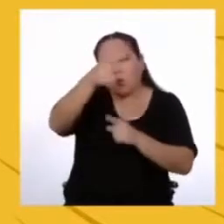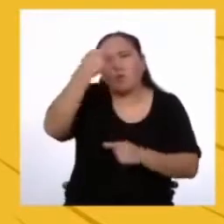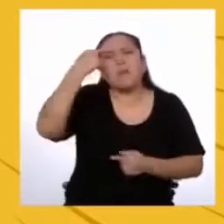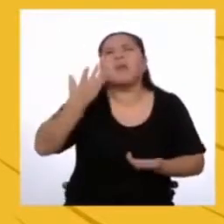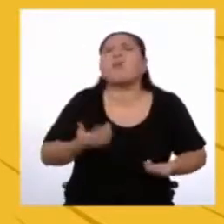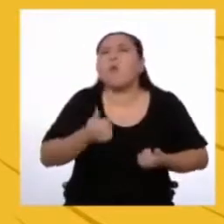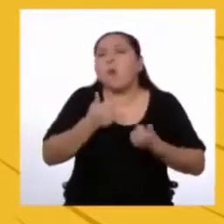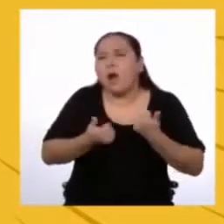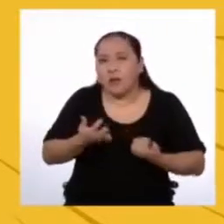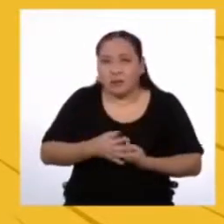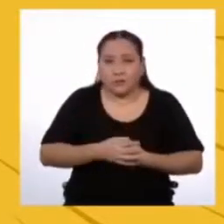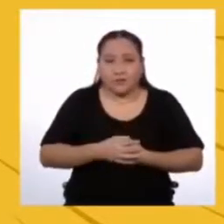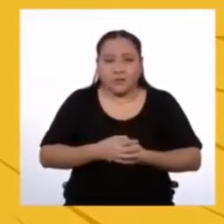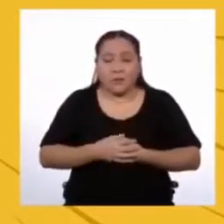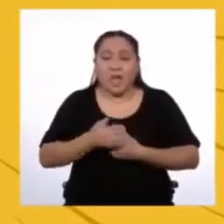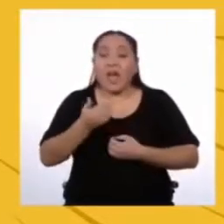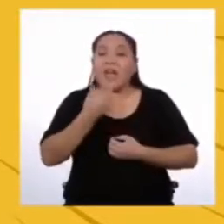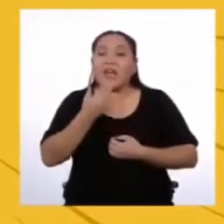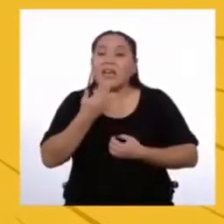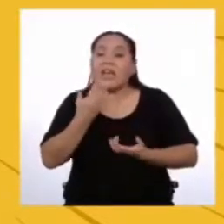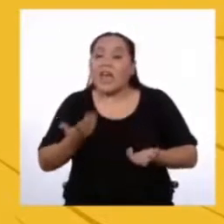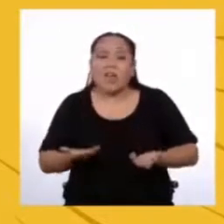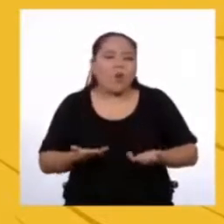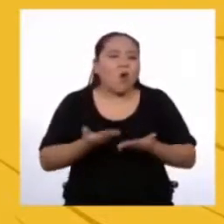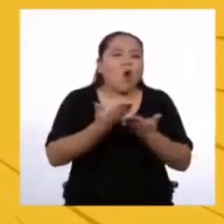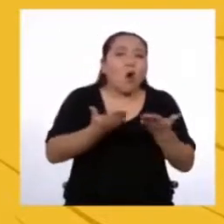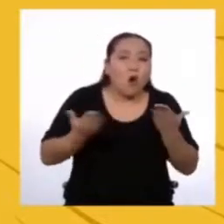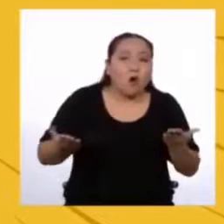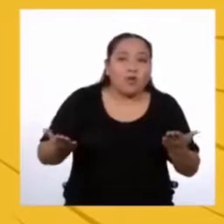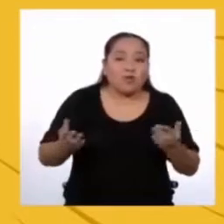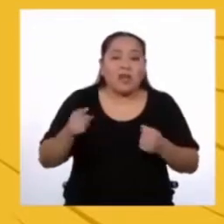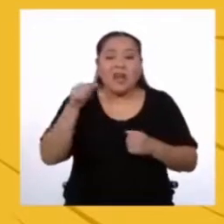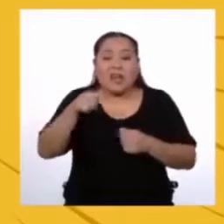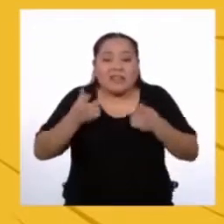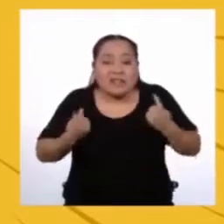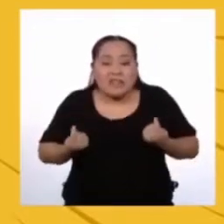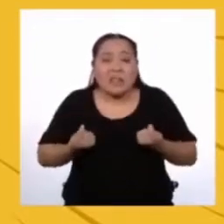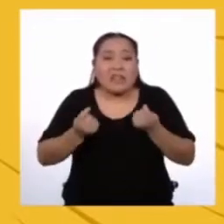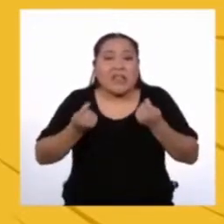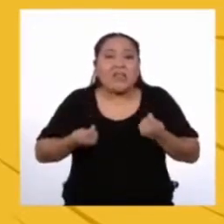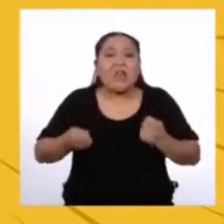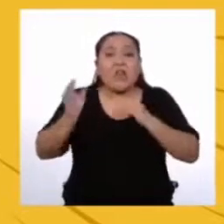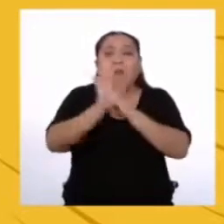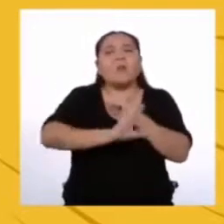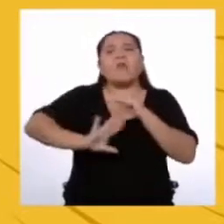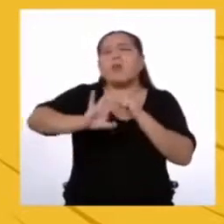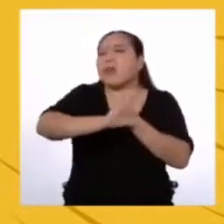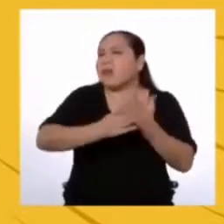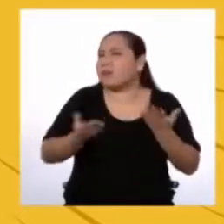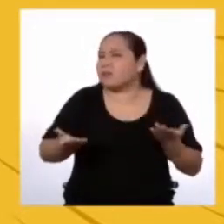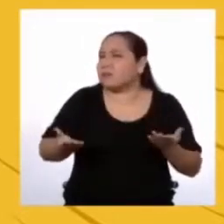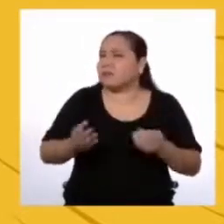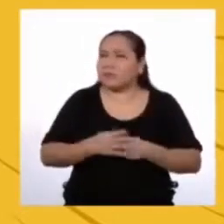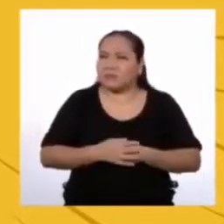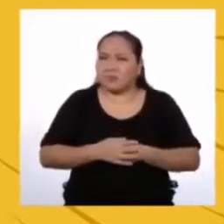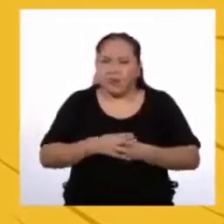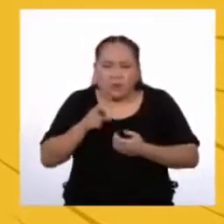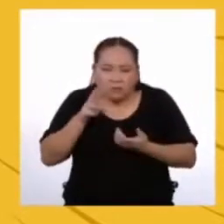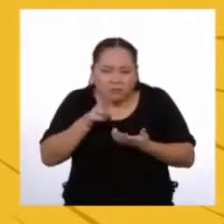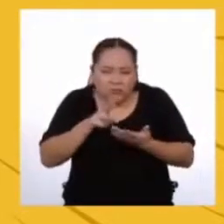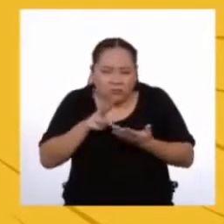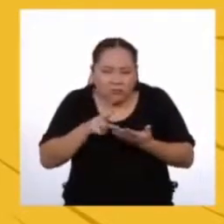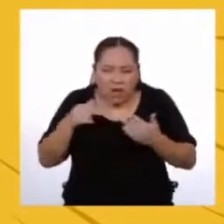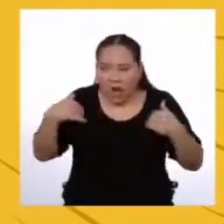¿A qué ser o elemento de la naturaleza se está tratando de proteger? A los